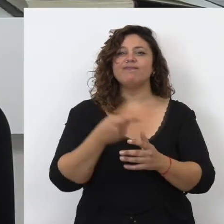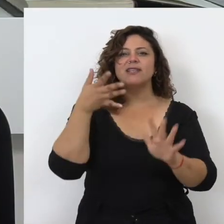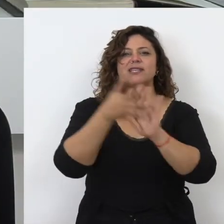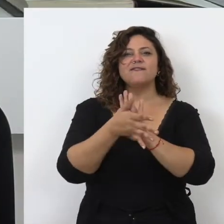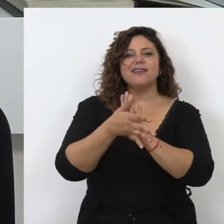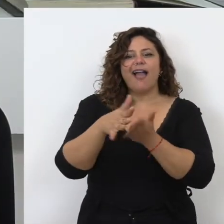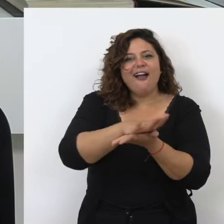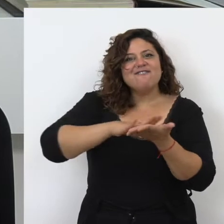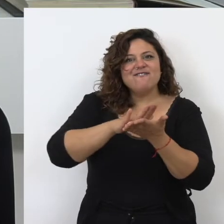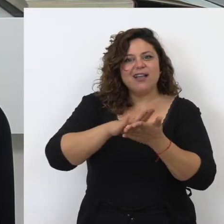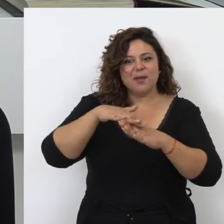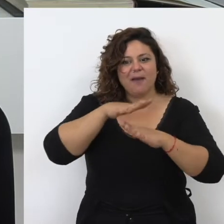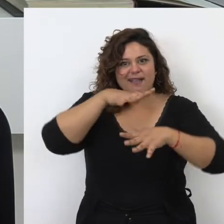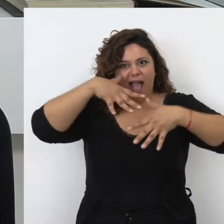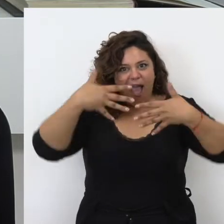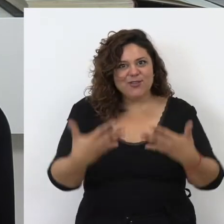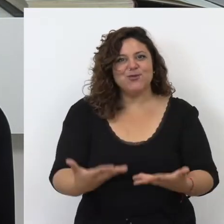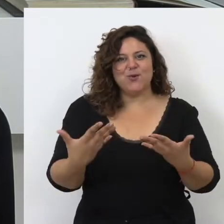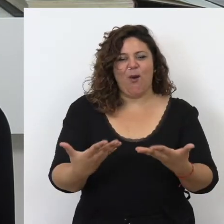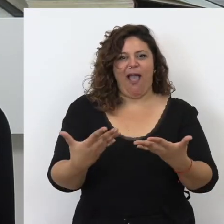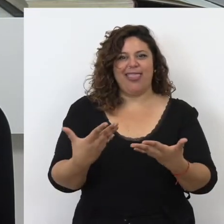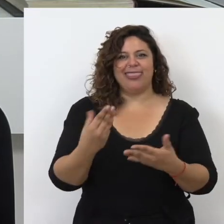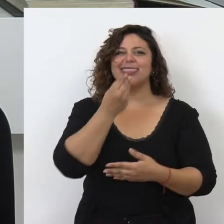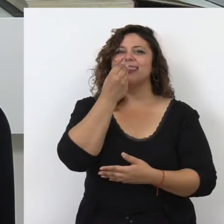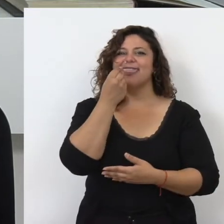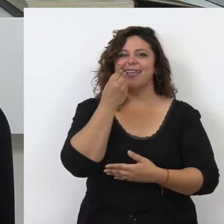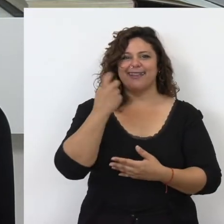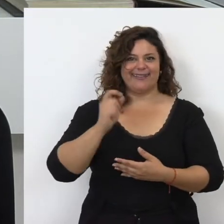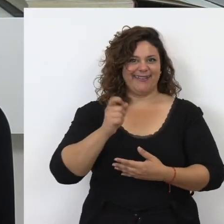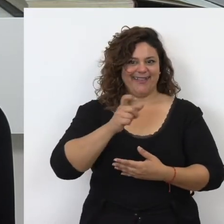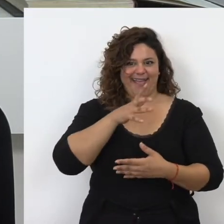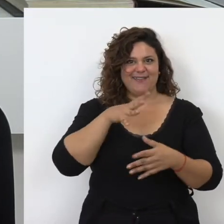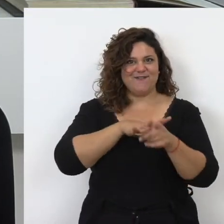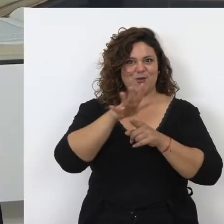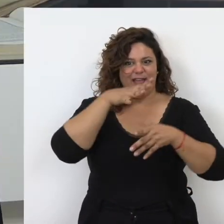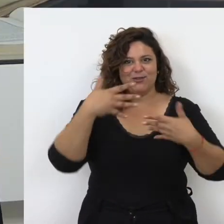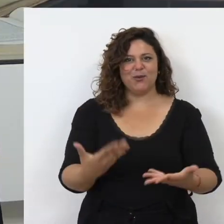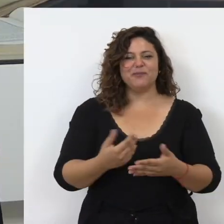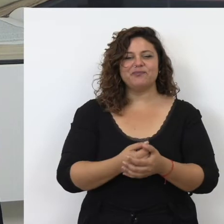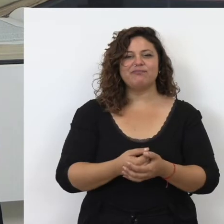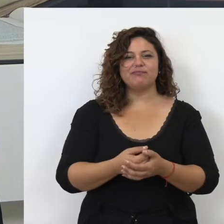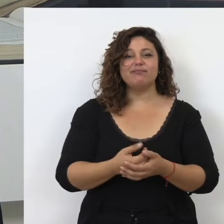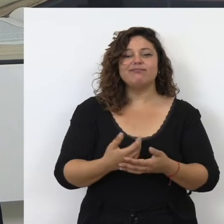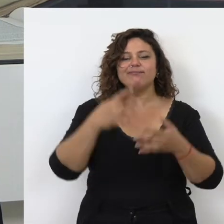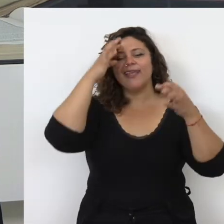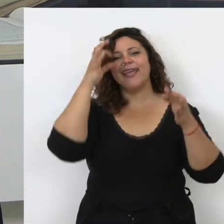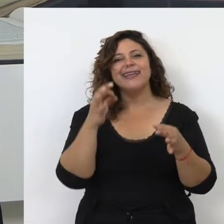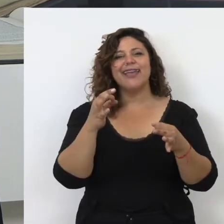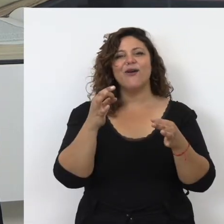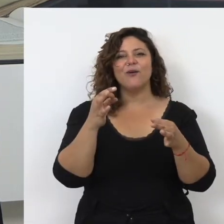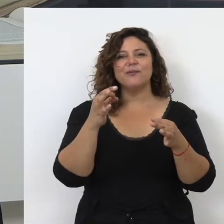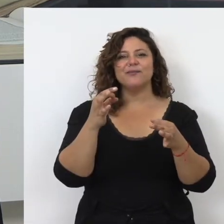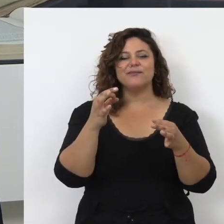sirvieron de base a lo que hoy conocemos como nuestra dieta habitual. Por tanto, creo que